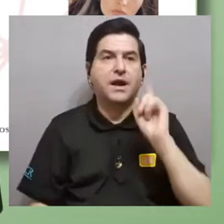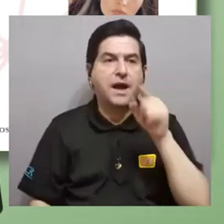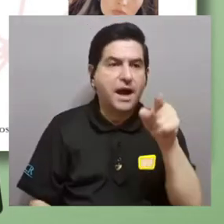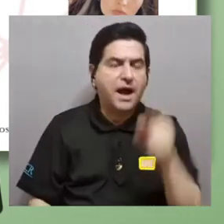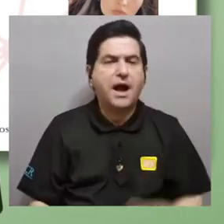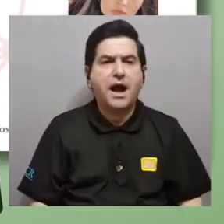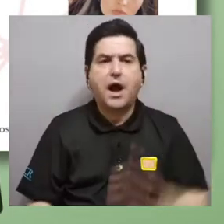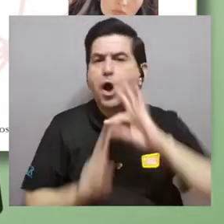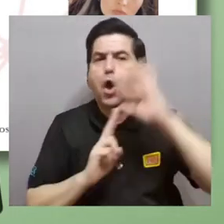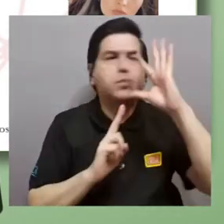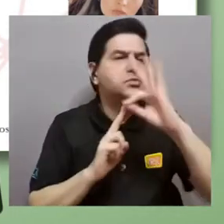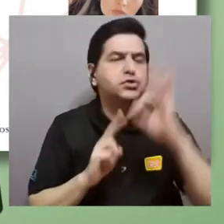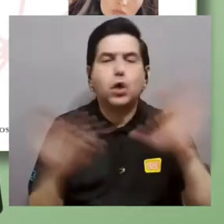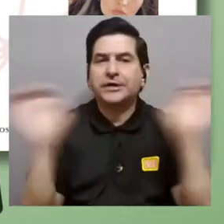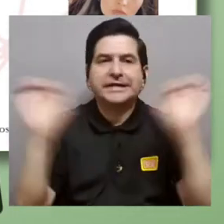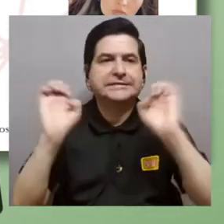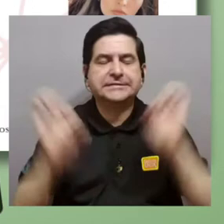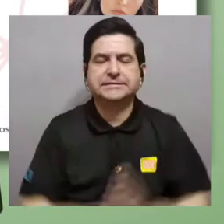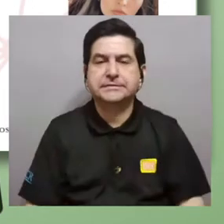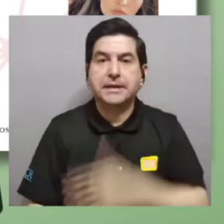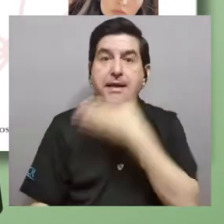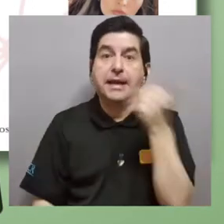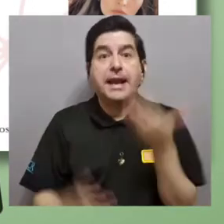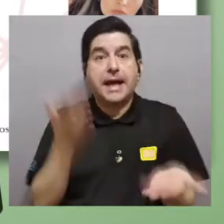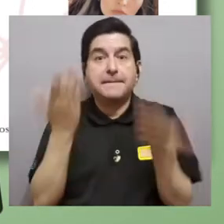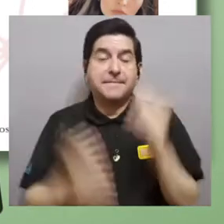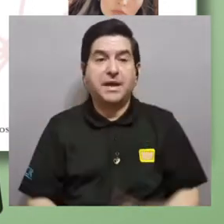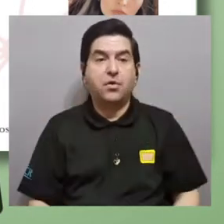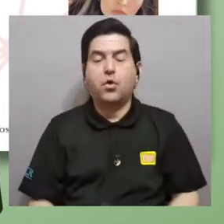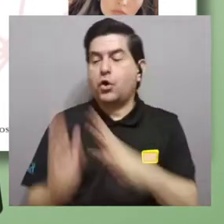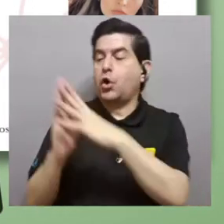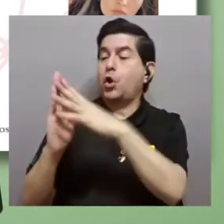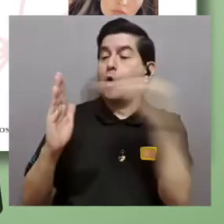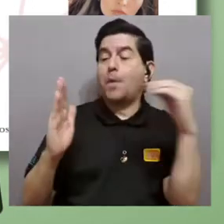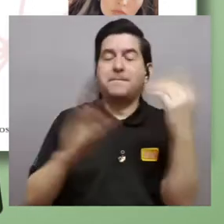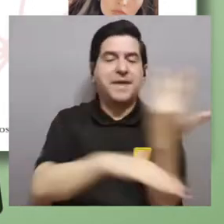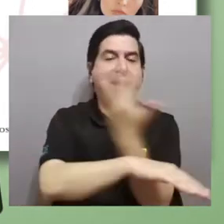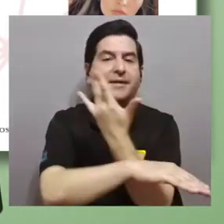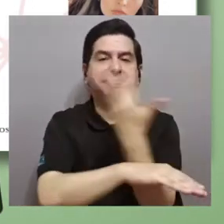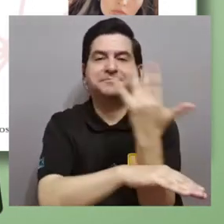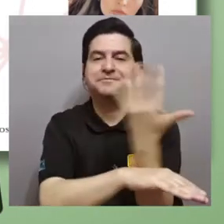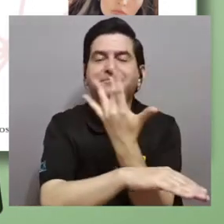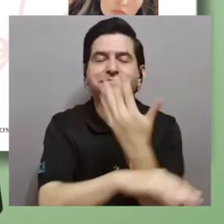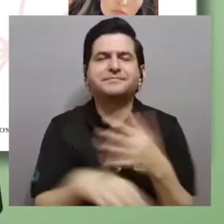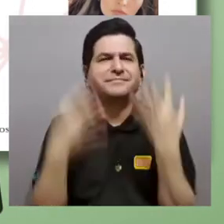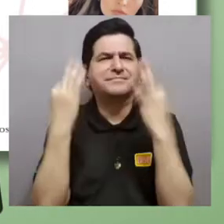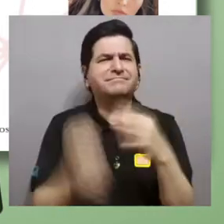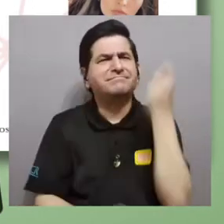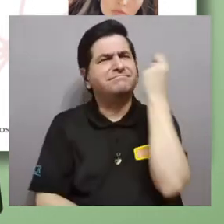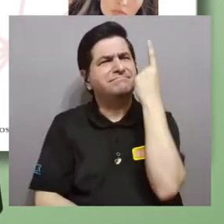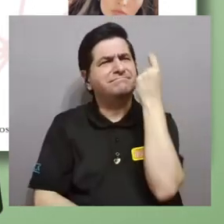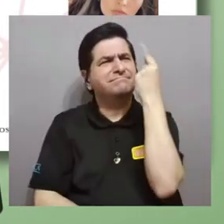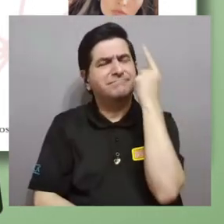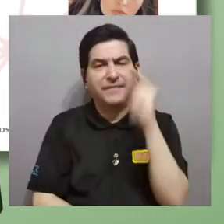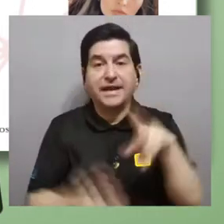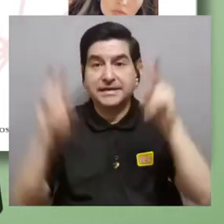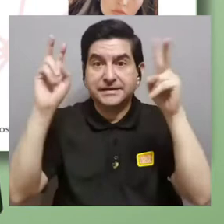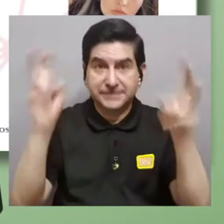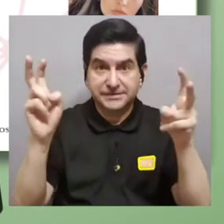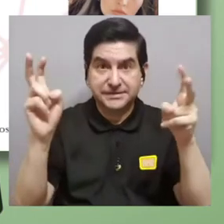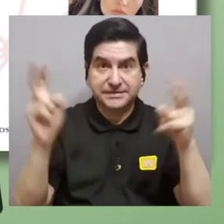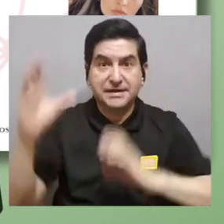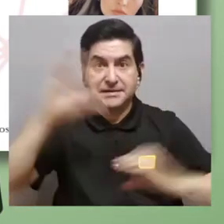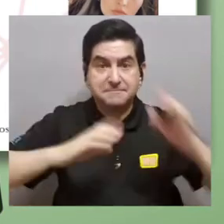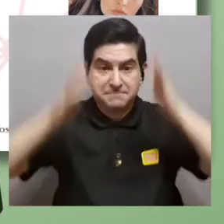es buscar unas fuentes de energía alternativas. Y la mejor sería hacer una copia de las plantas. Tratando de comprender